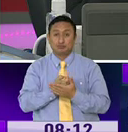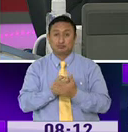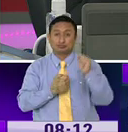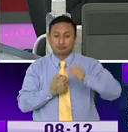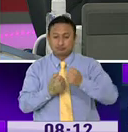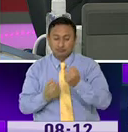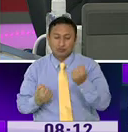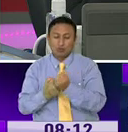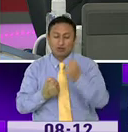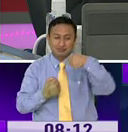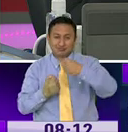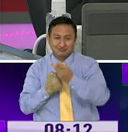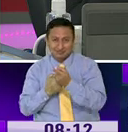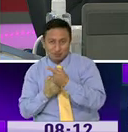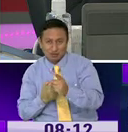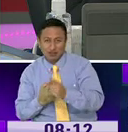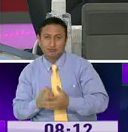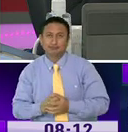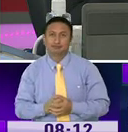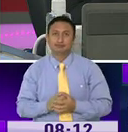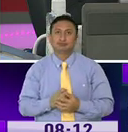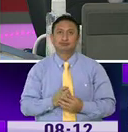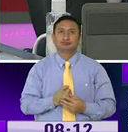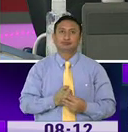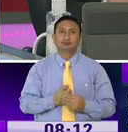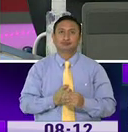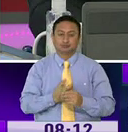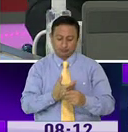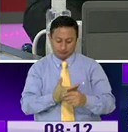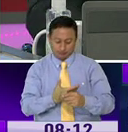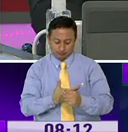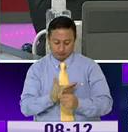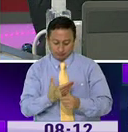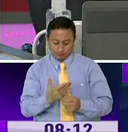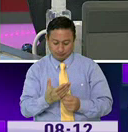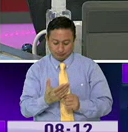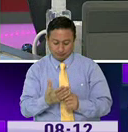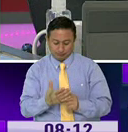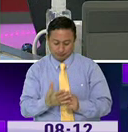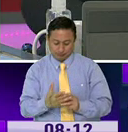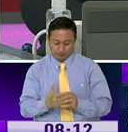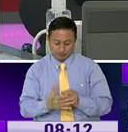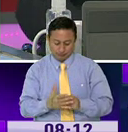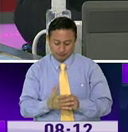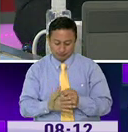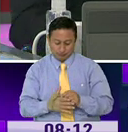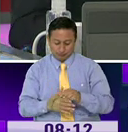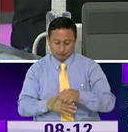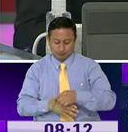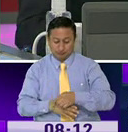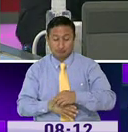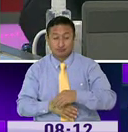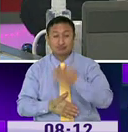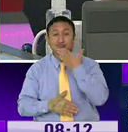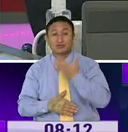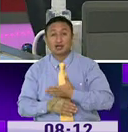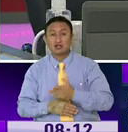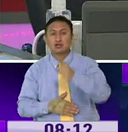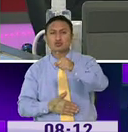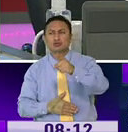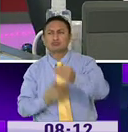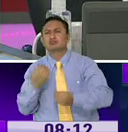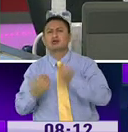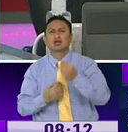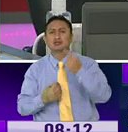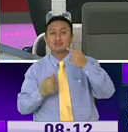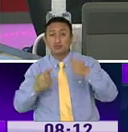fortalecerse esta semana en comunicación. Oiga, señor secretario, agradecerle muchísimo por toda la información que nos está dando. ¿Cómo es el día a día suyo?